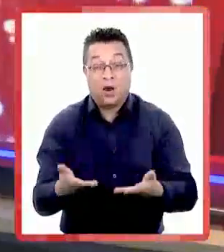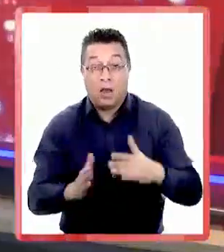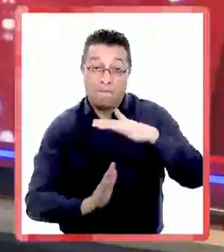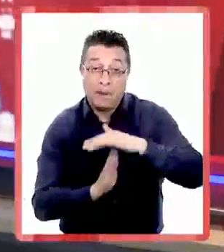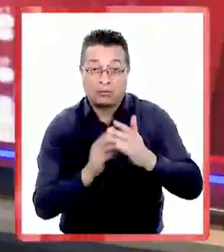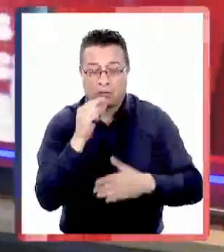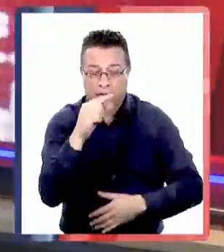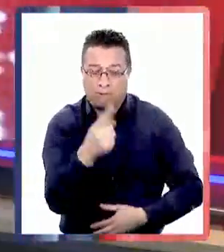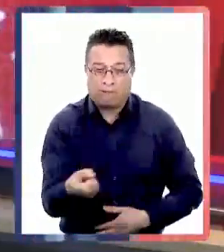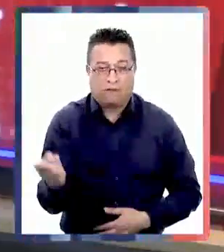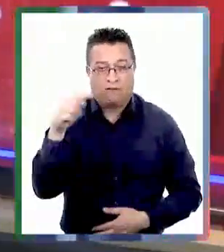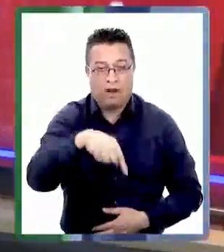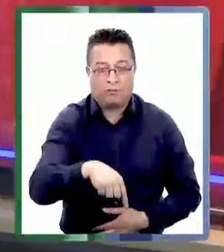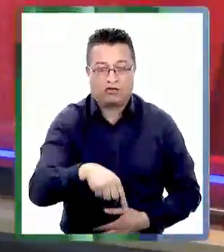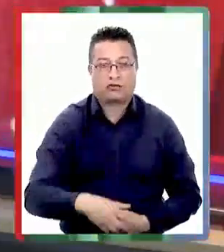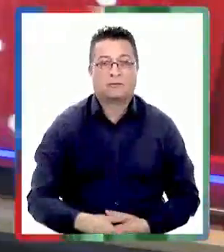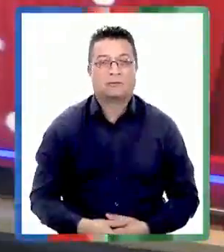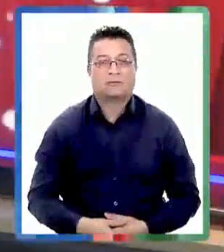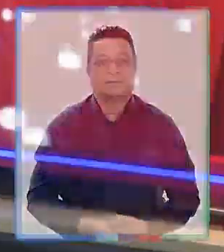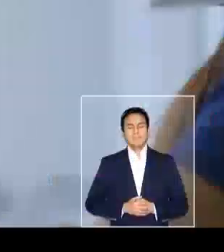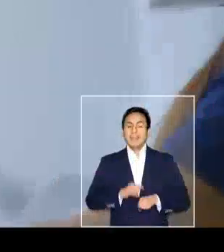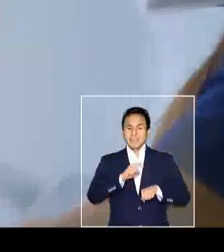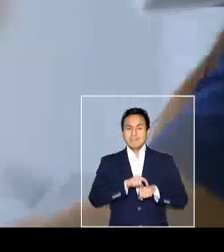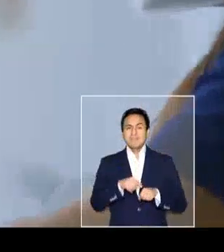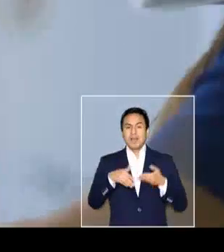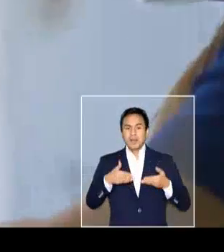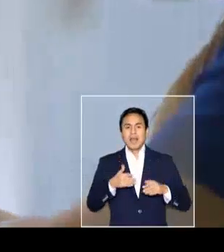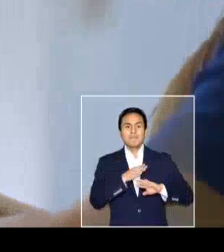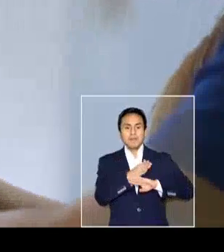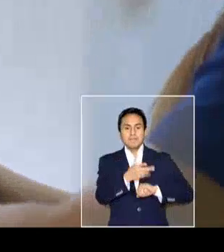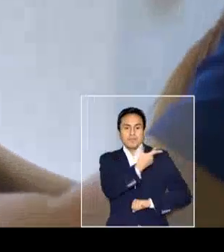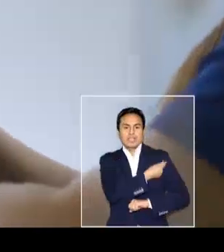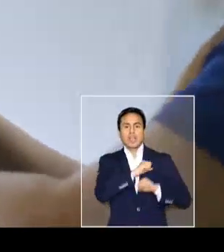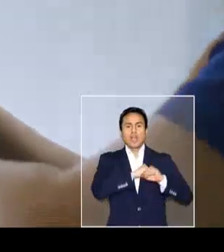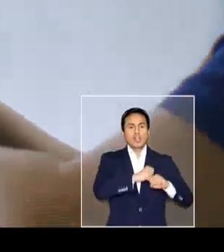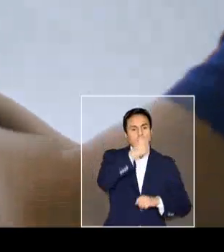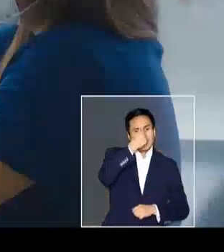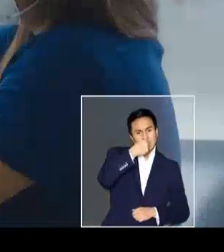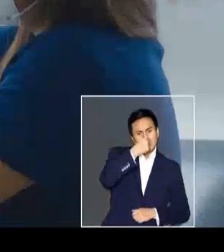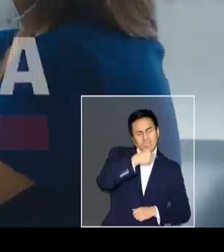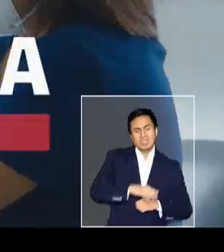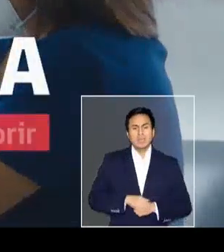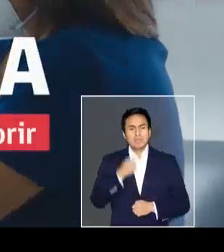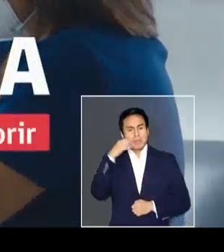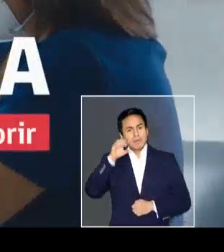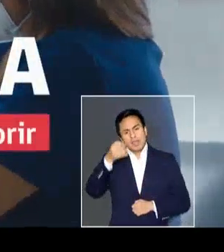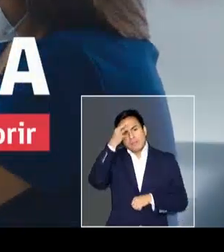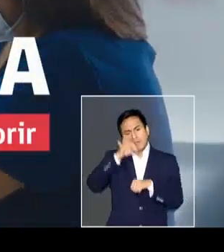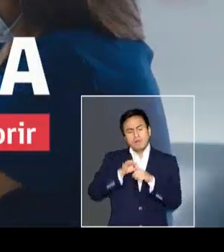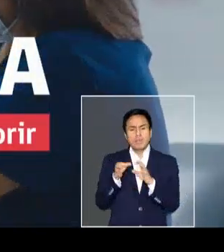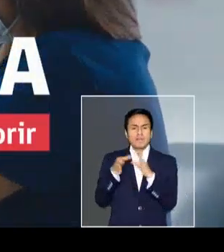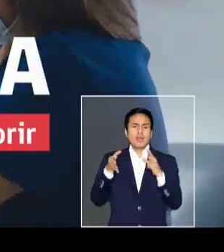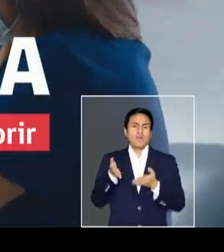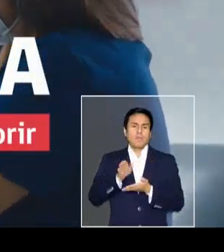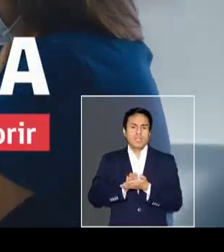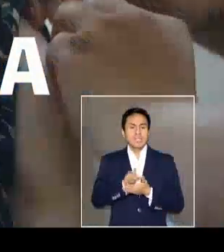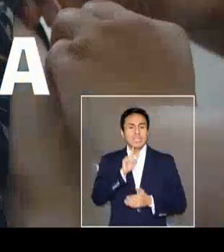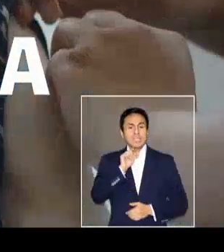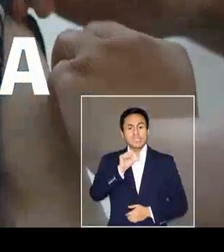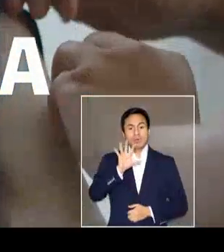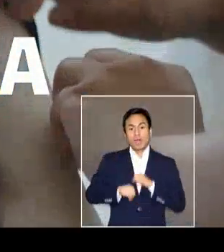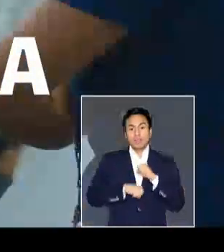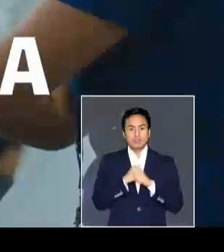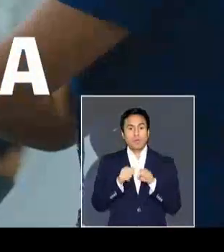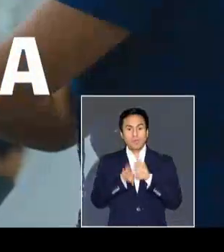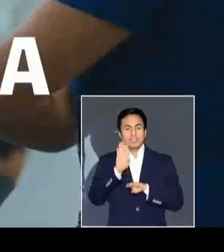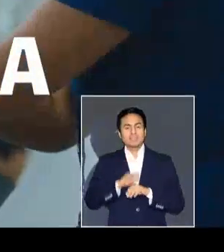pausa y regresamos de inmediato no se vayan aún estás a tiempo de vacunarte contra la influenza prevengamos enfermanos de gravedad o morir si